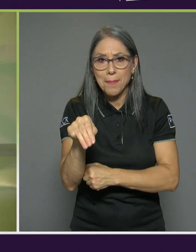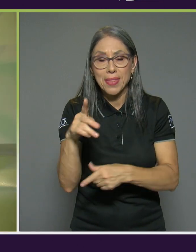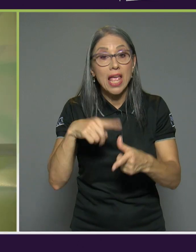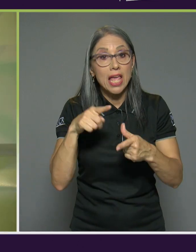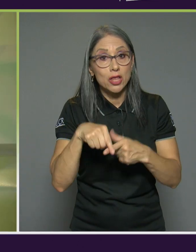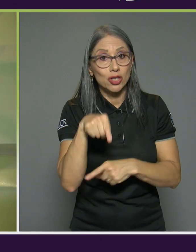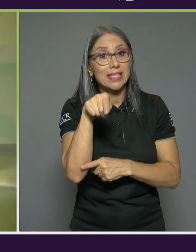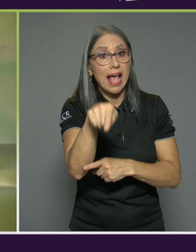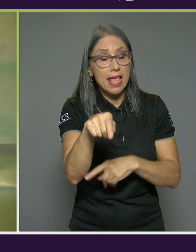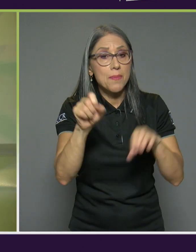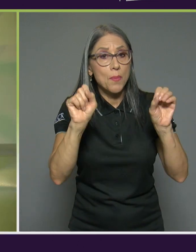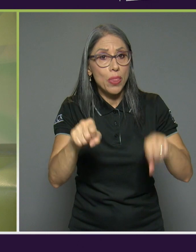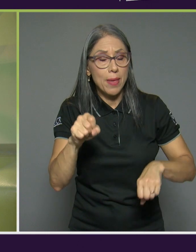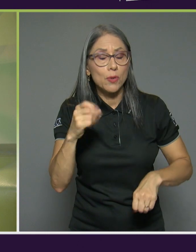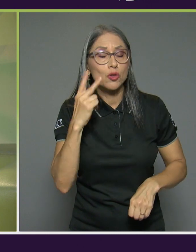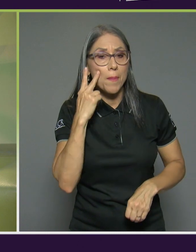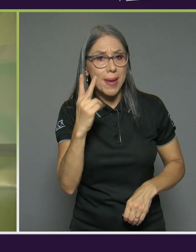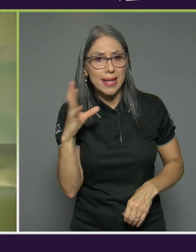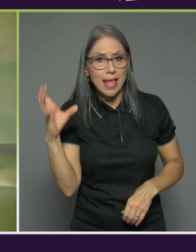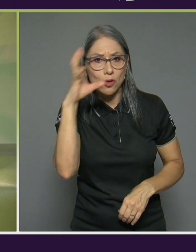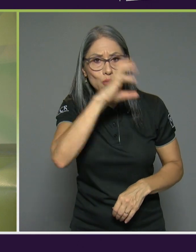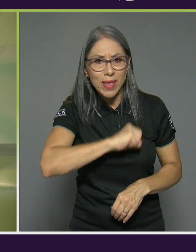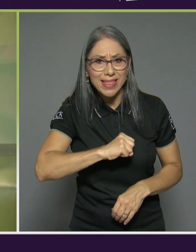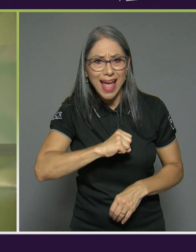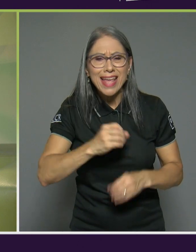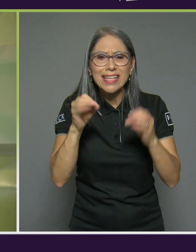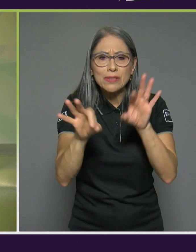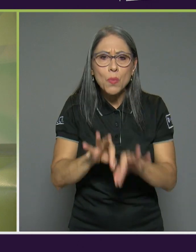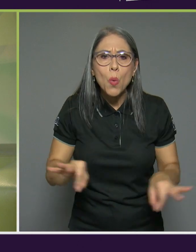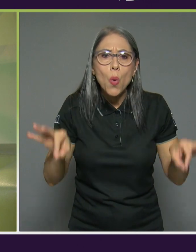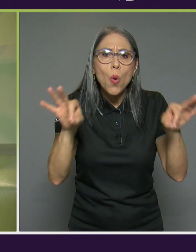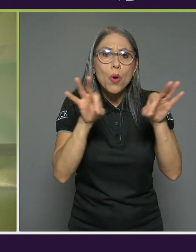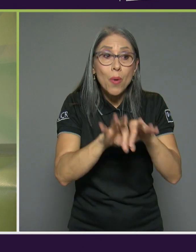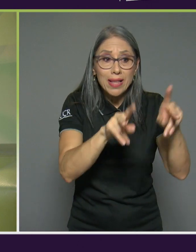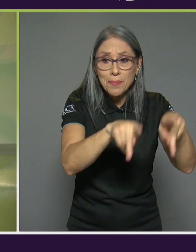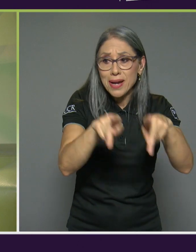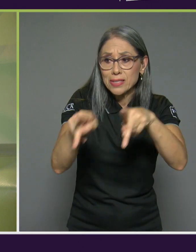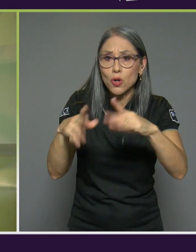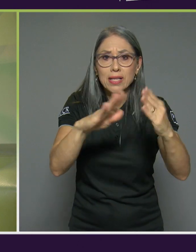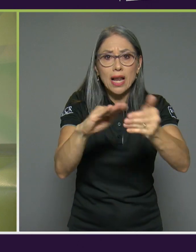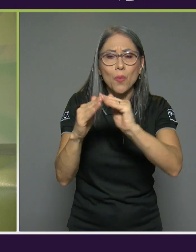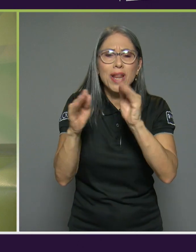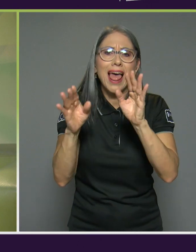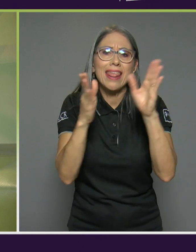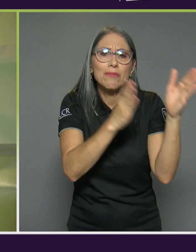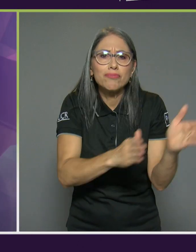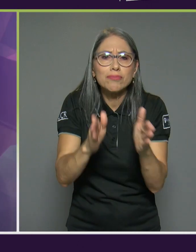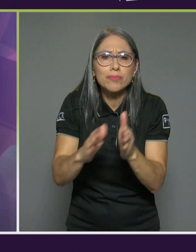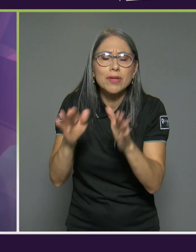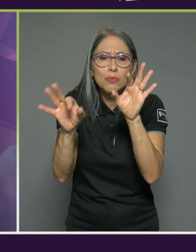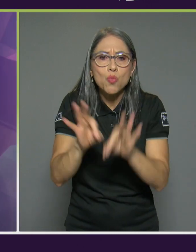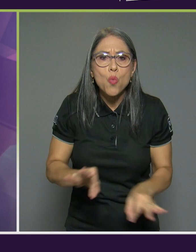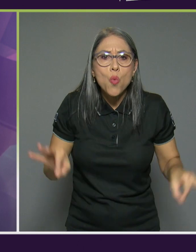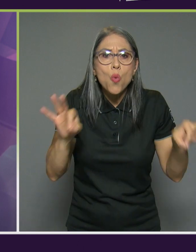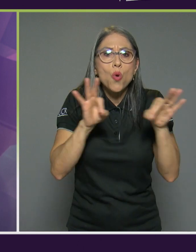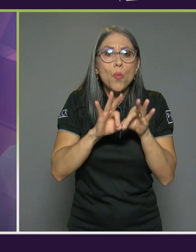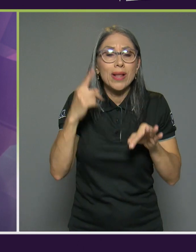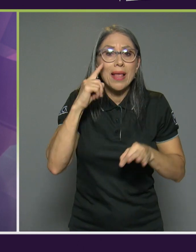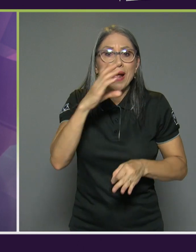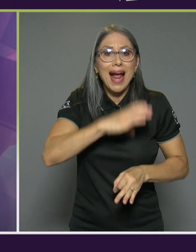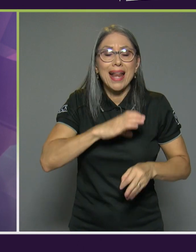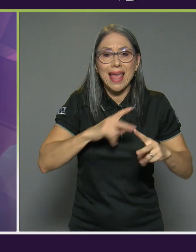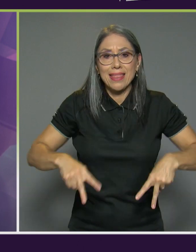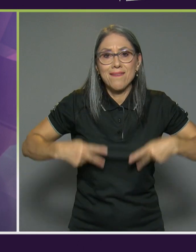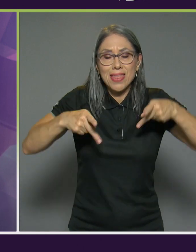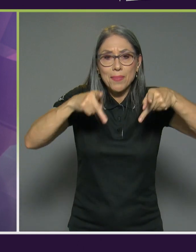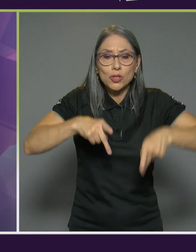muy específico como la organización de la comunidad es vital para la calidad de vida de las personas que envejecen claro que sí muy oportuno